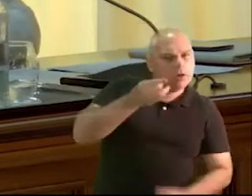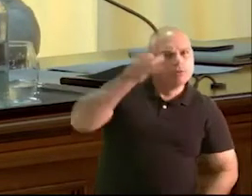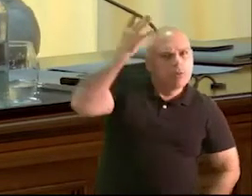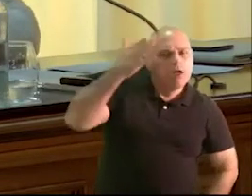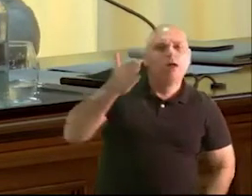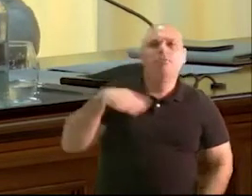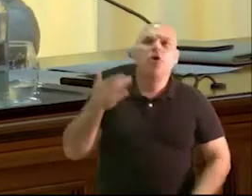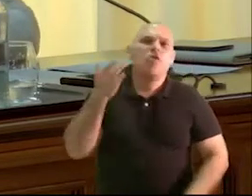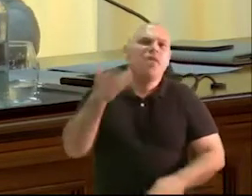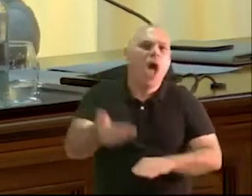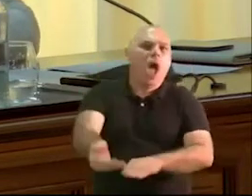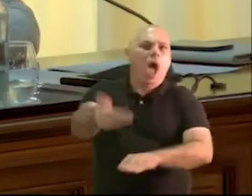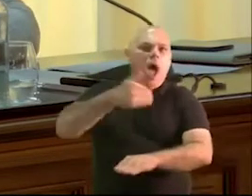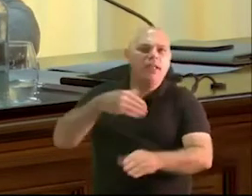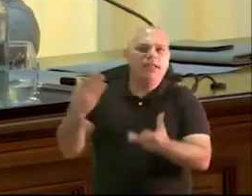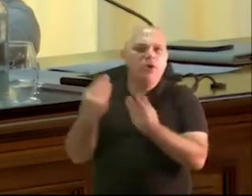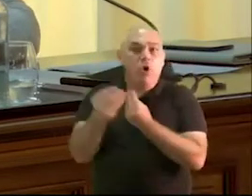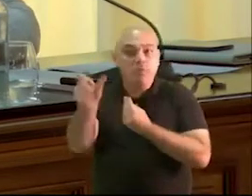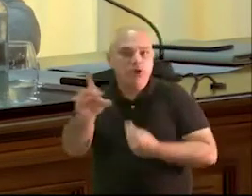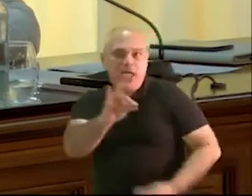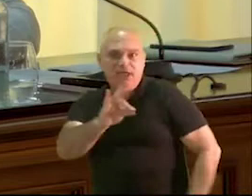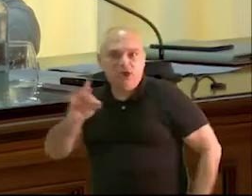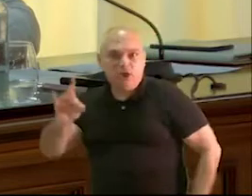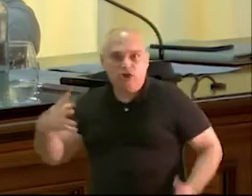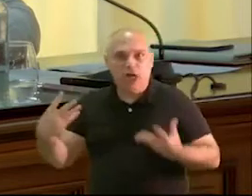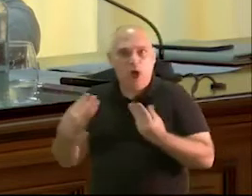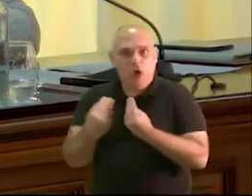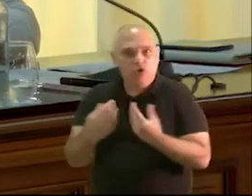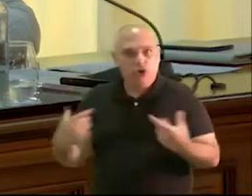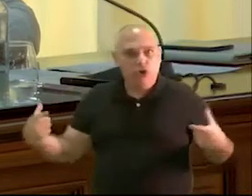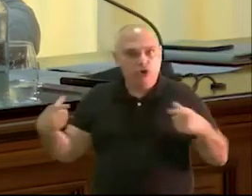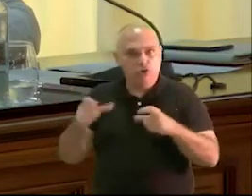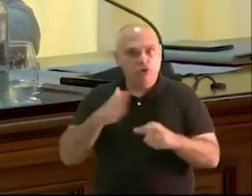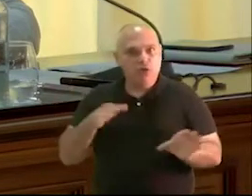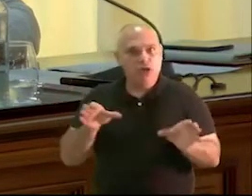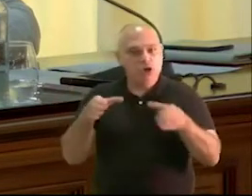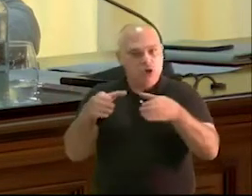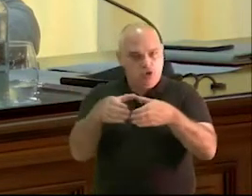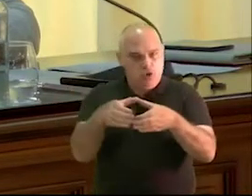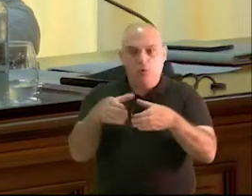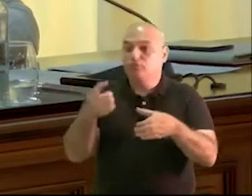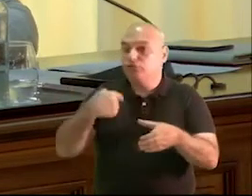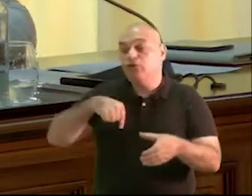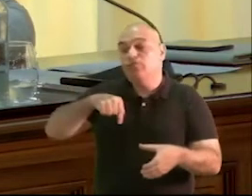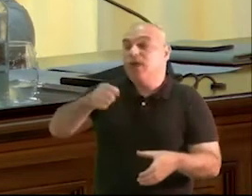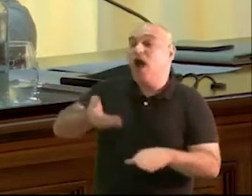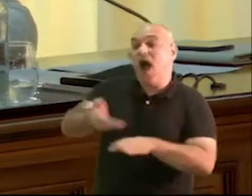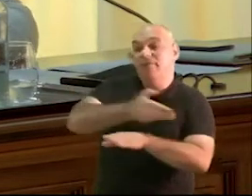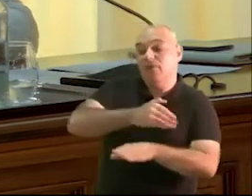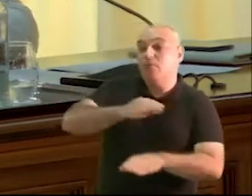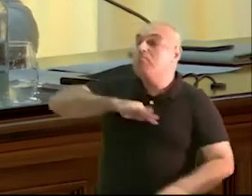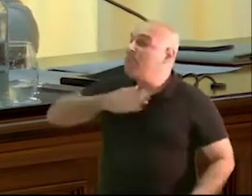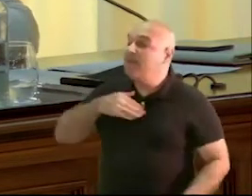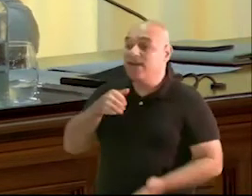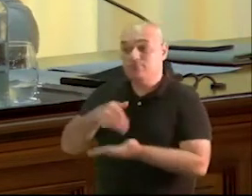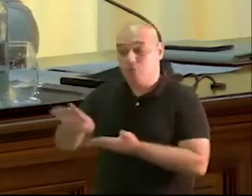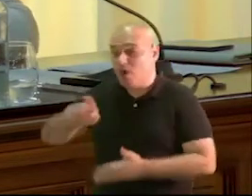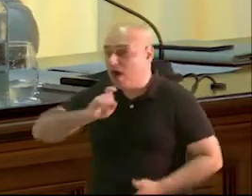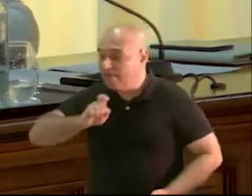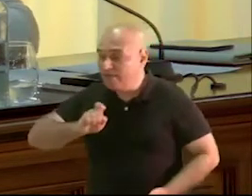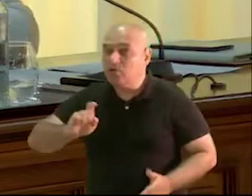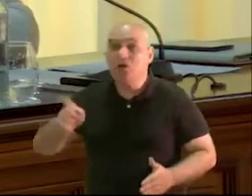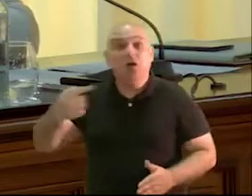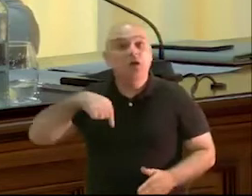consejero Juan Manuel Sosa en el despacho de mi grupo político en el que se le trasladó la decisión que íbamos a tomar al día siguiente y tampoco presentó